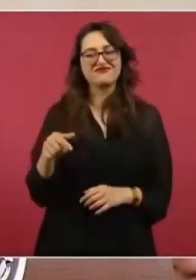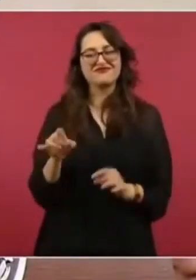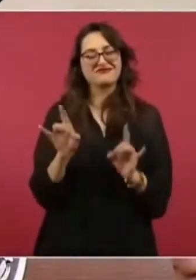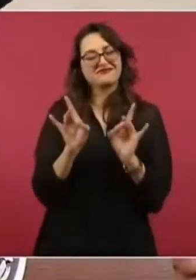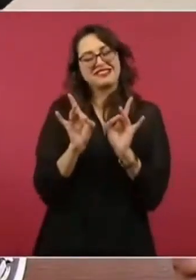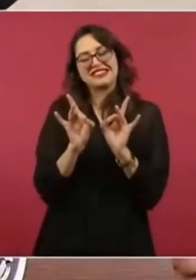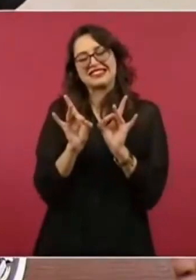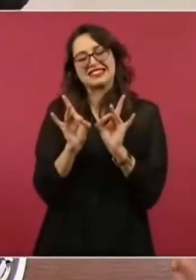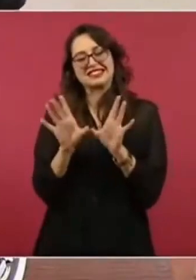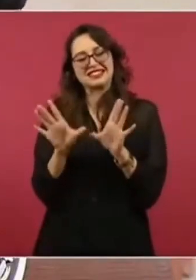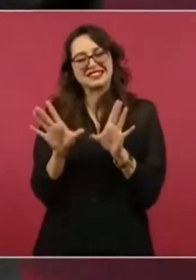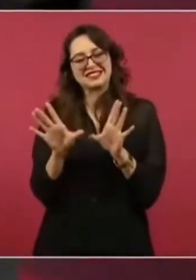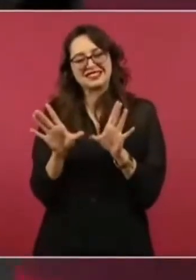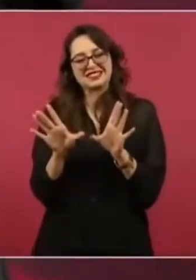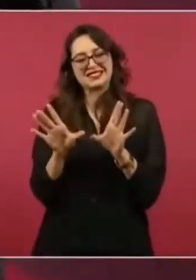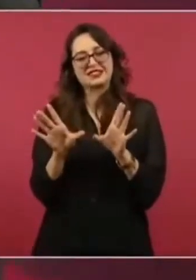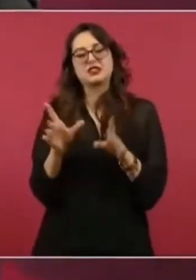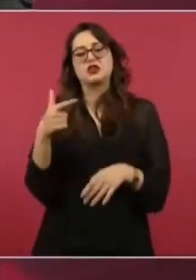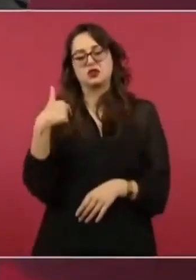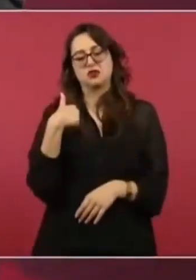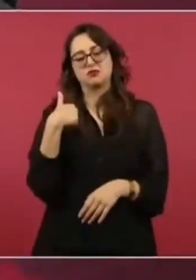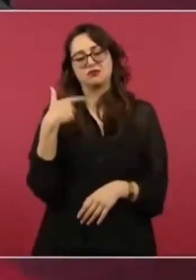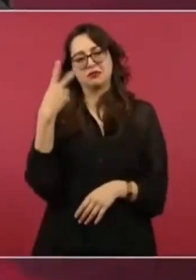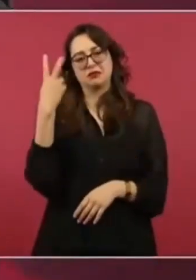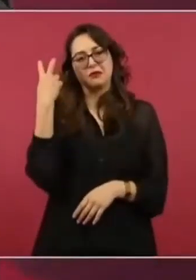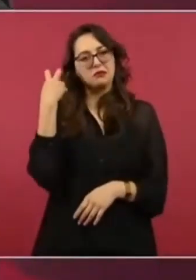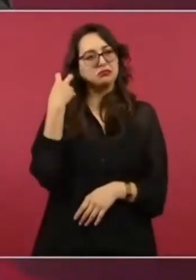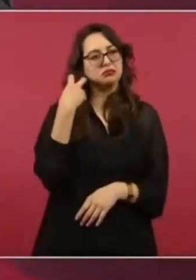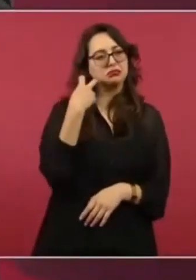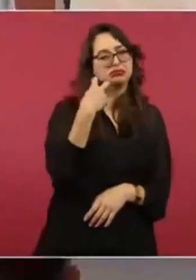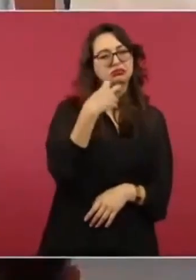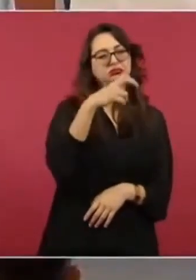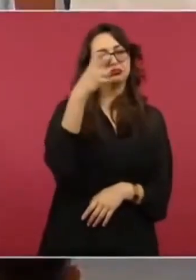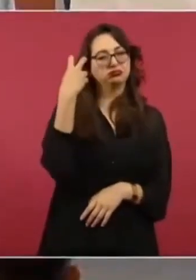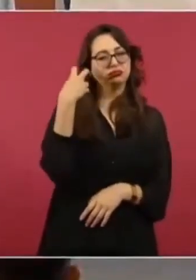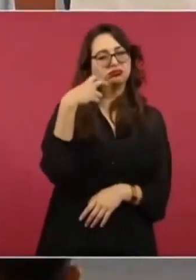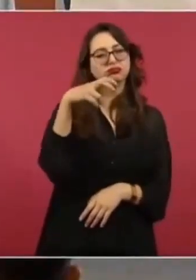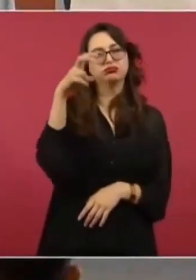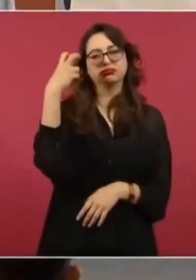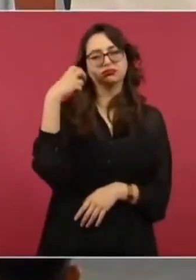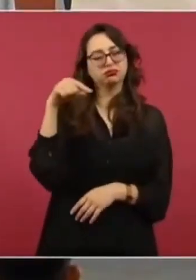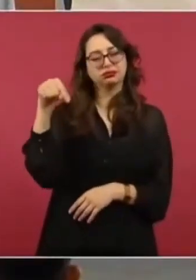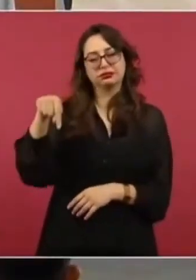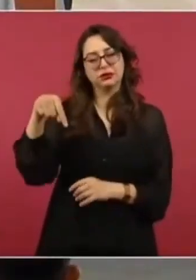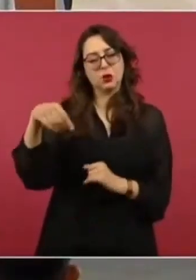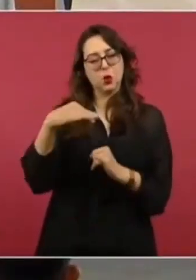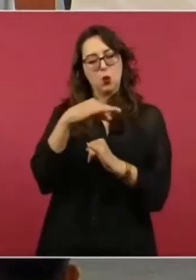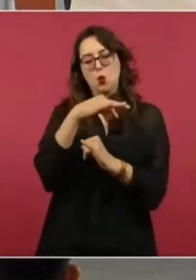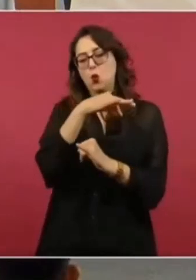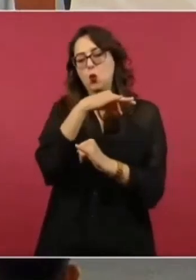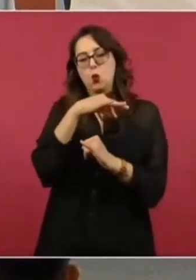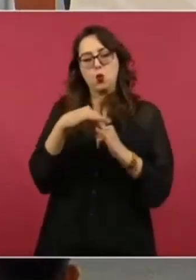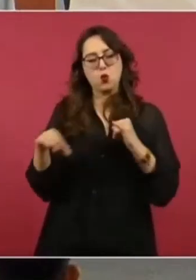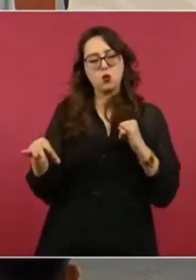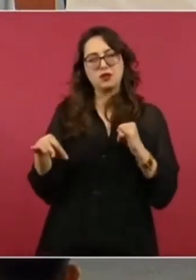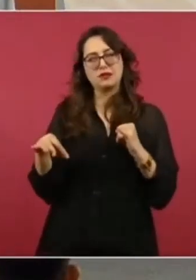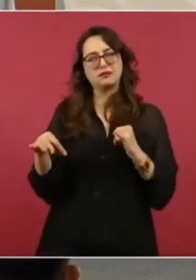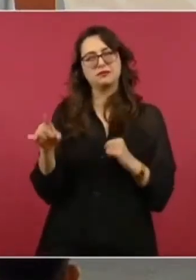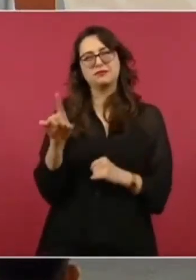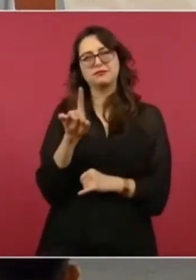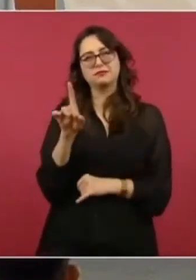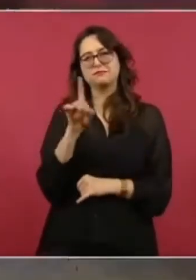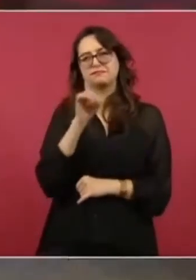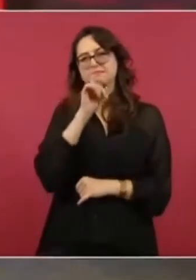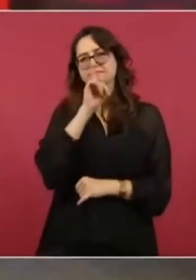lo último. Lo último, lo fue creo que la, no, la